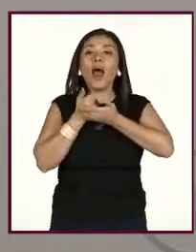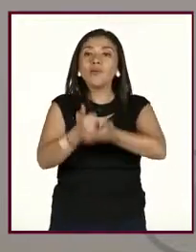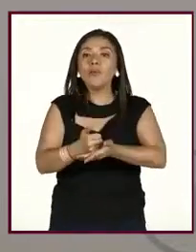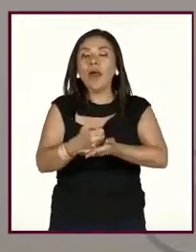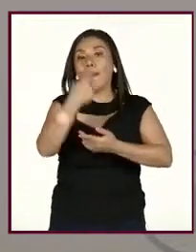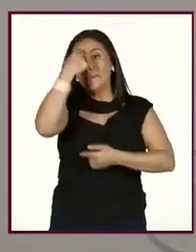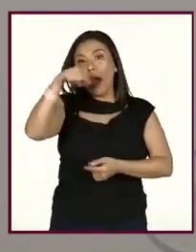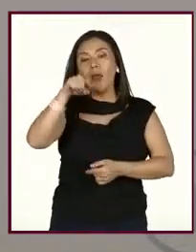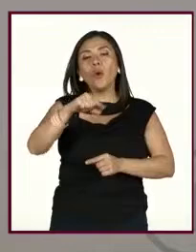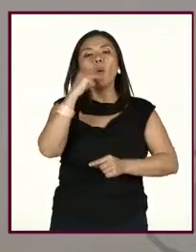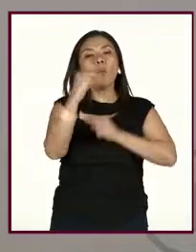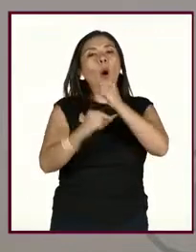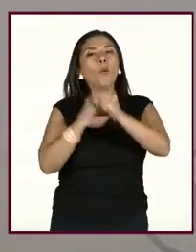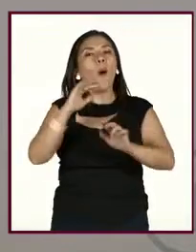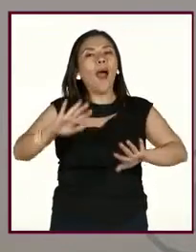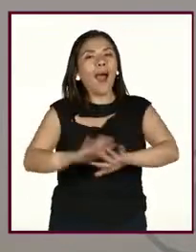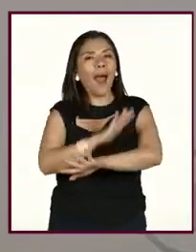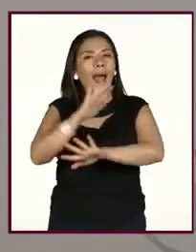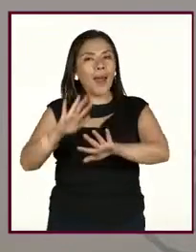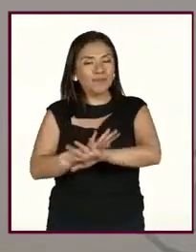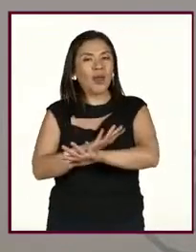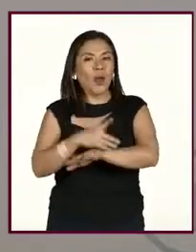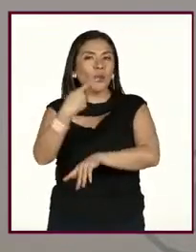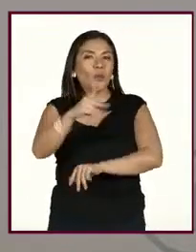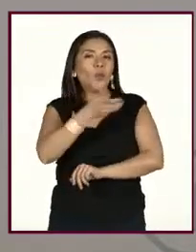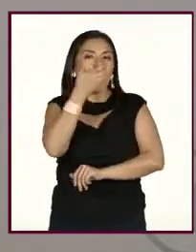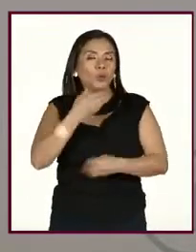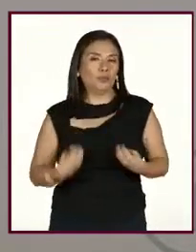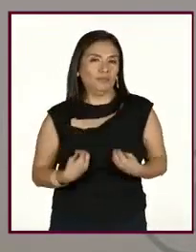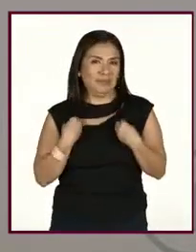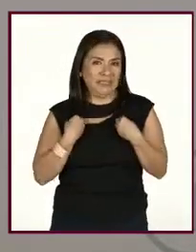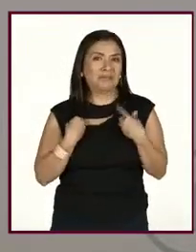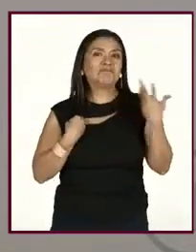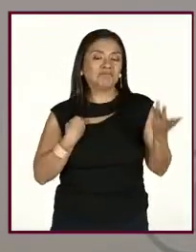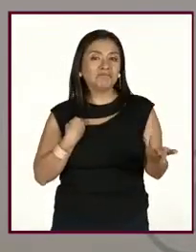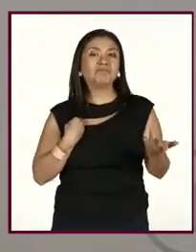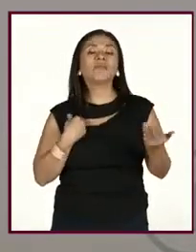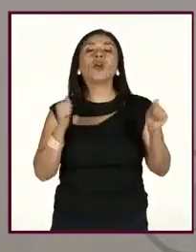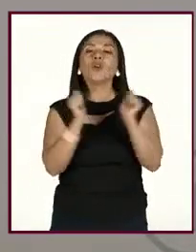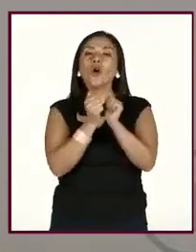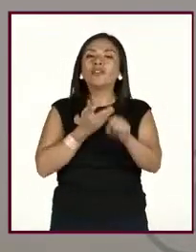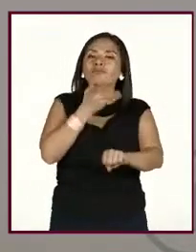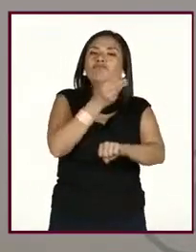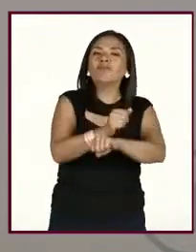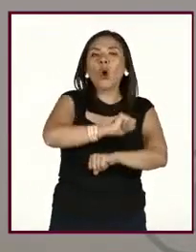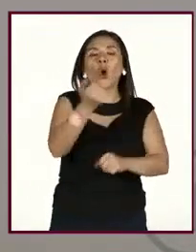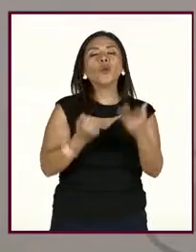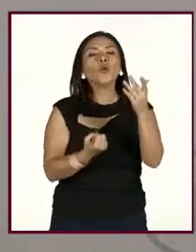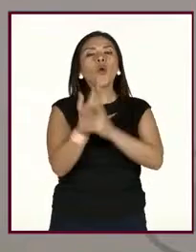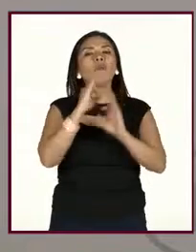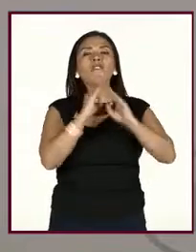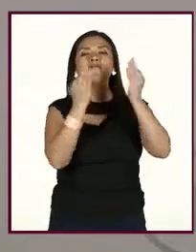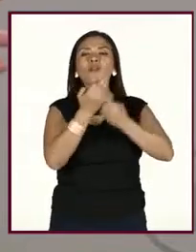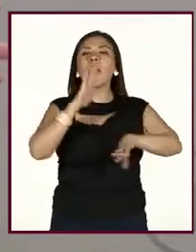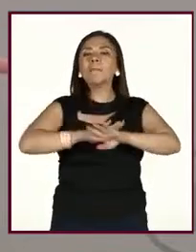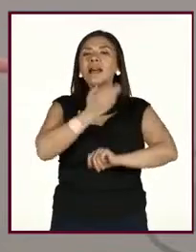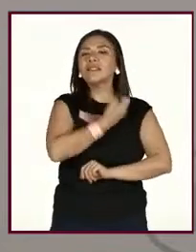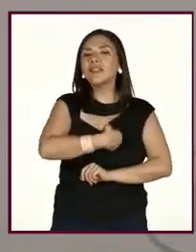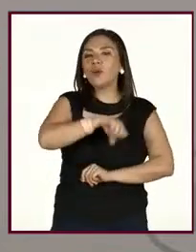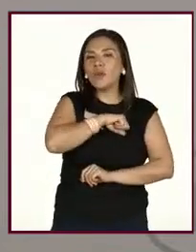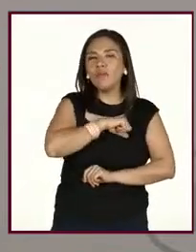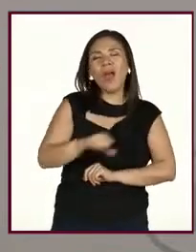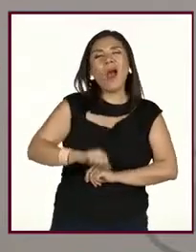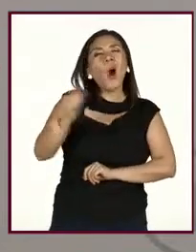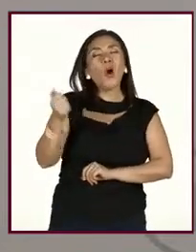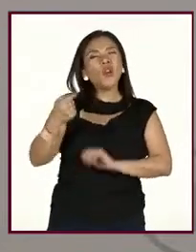y, pues, vamos cambiando estos hábitos, ¿no? Y vamos incorporando hábitos saludables y dejando hábitos que, bueno, no